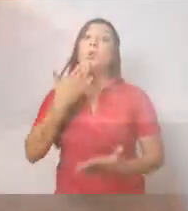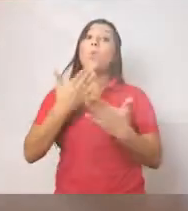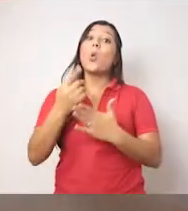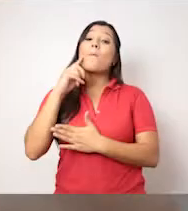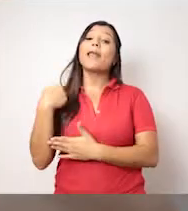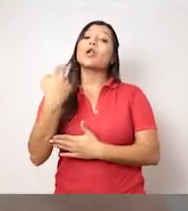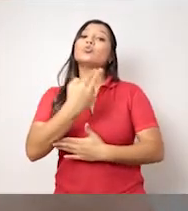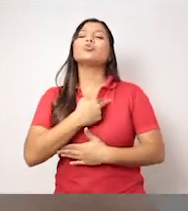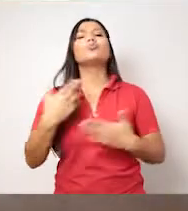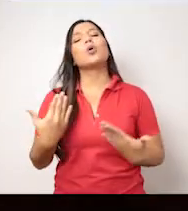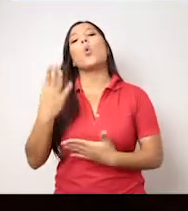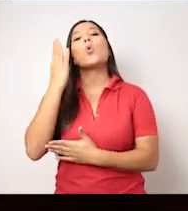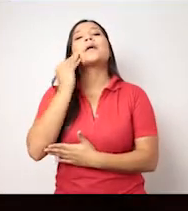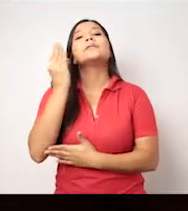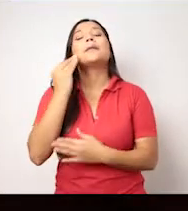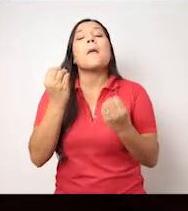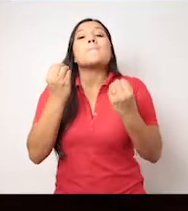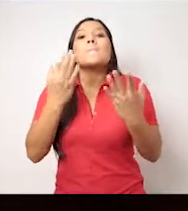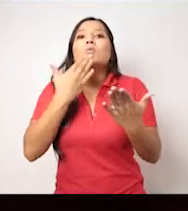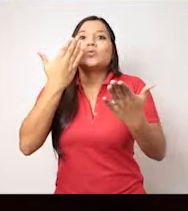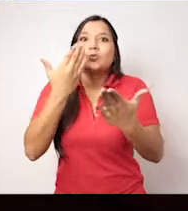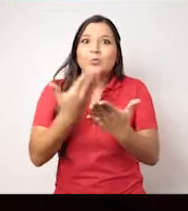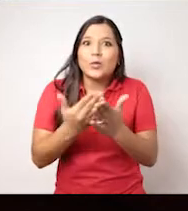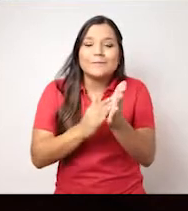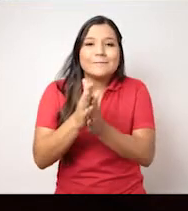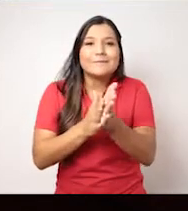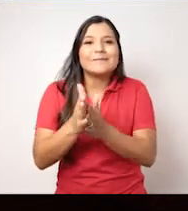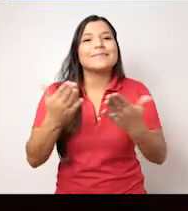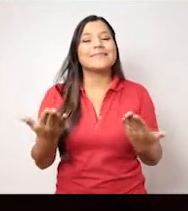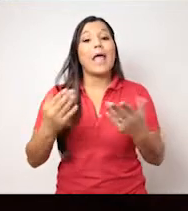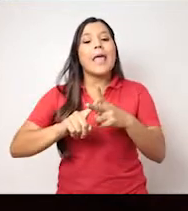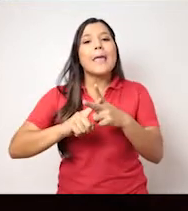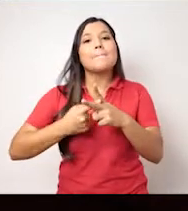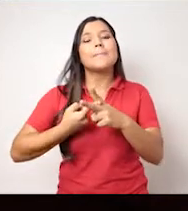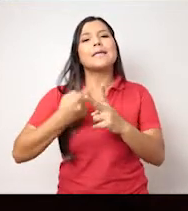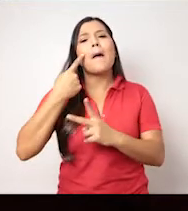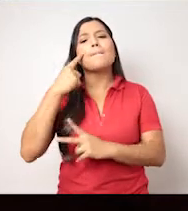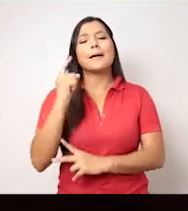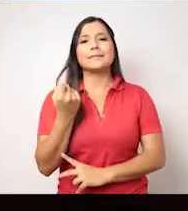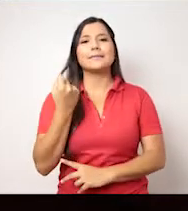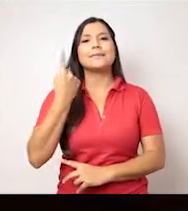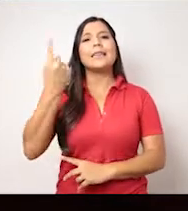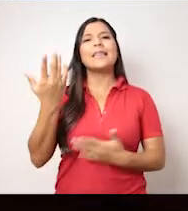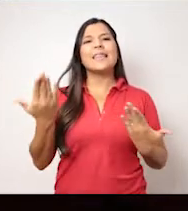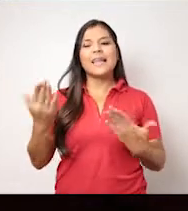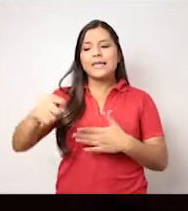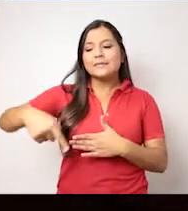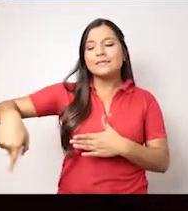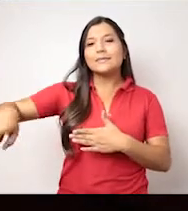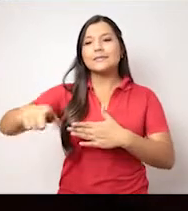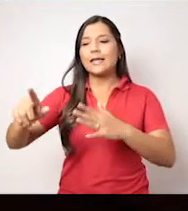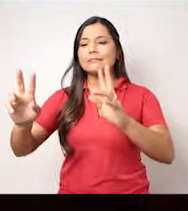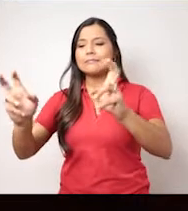Bueno, para nosotros ha sido una experiencia muy enriquecedora empezar por entender el